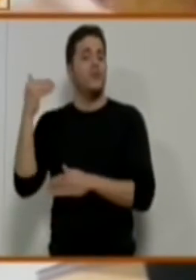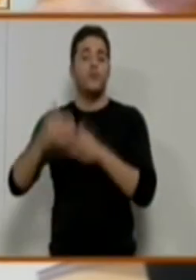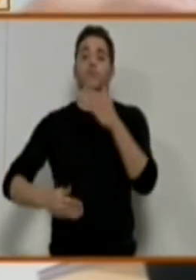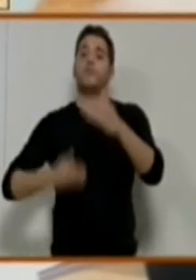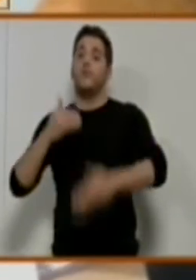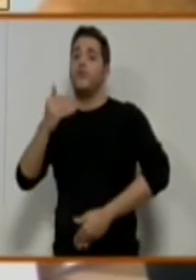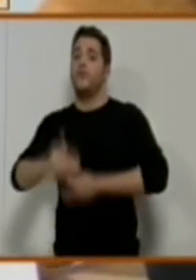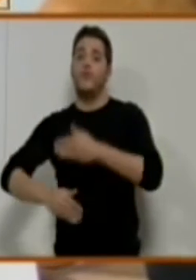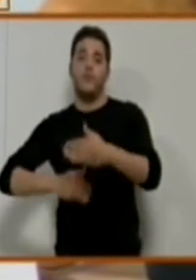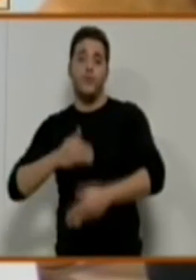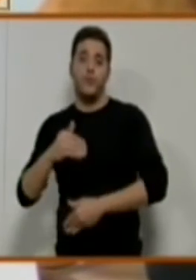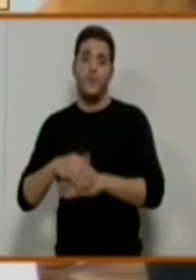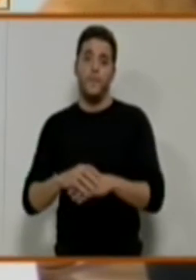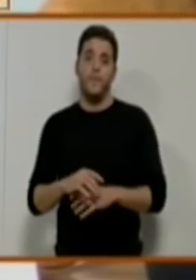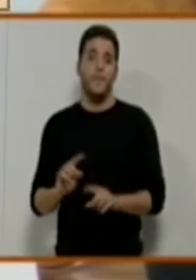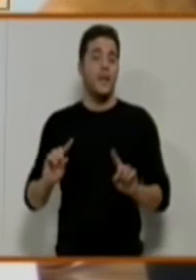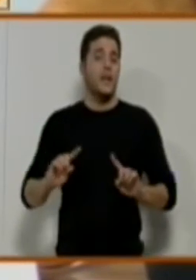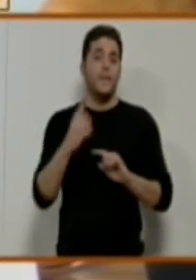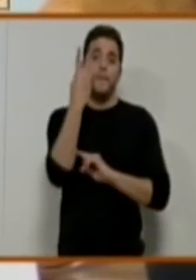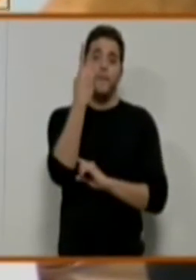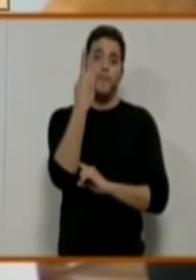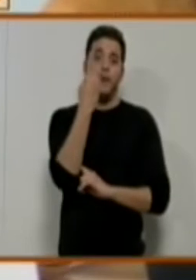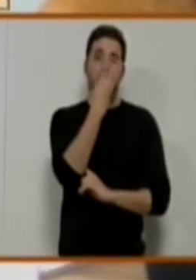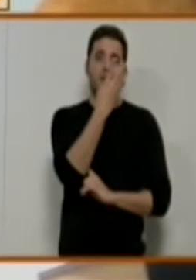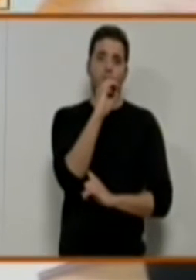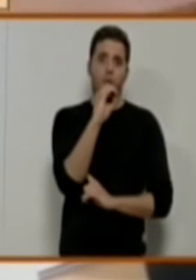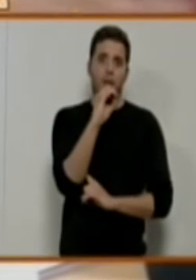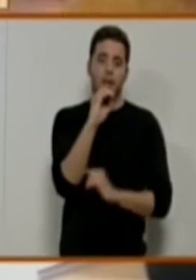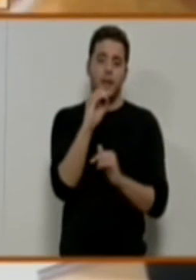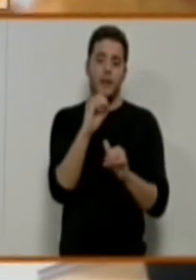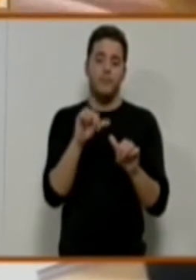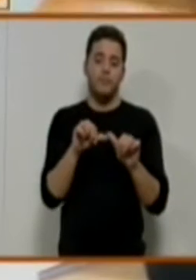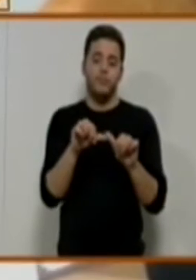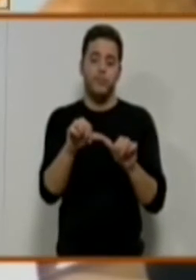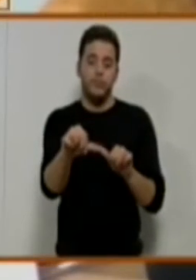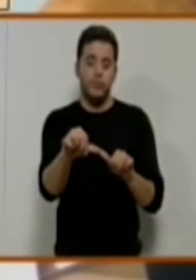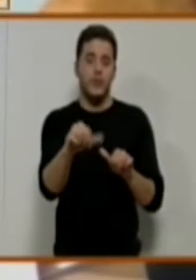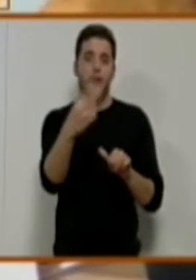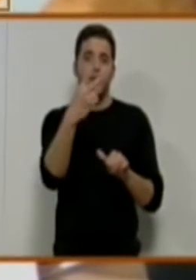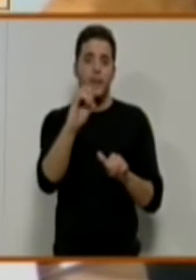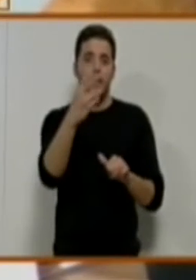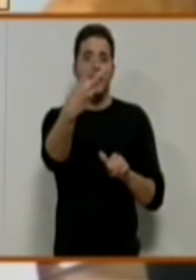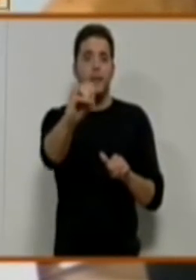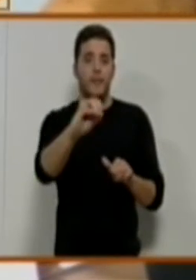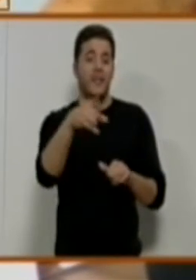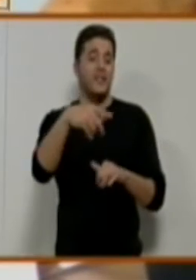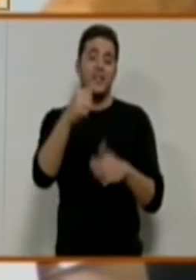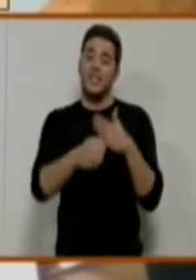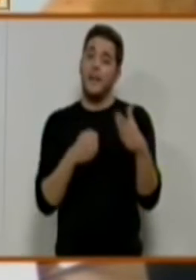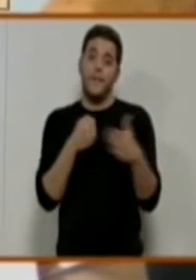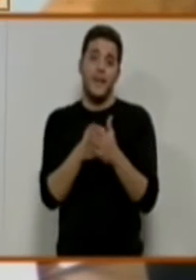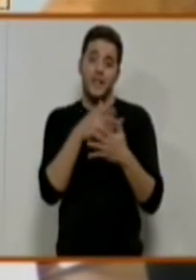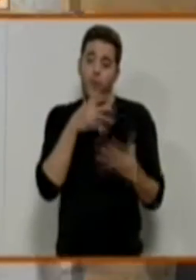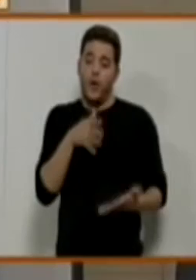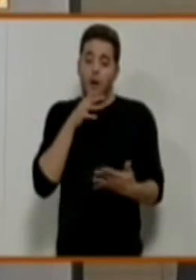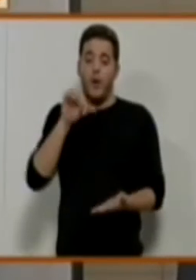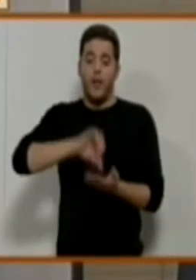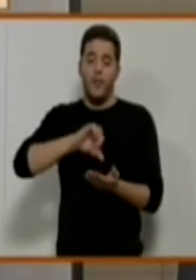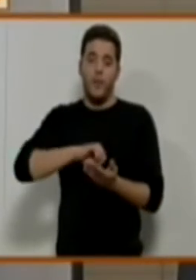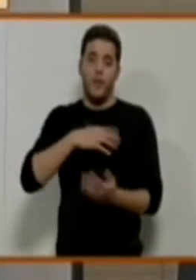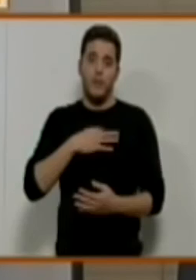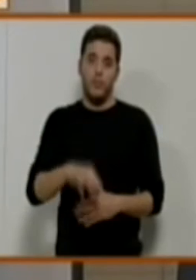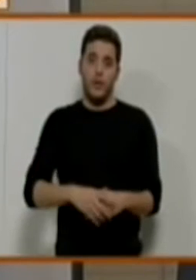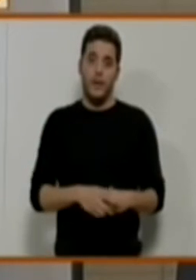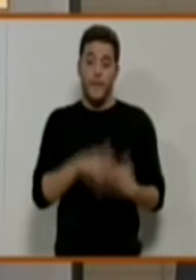avanzando. Las primeras son 40. A partir de ahí van avanzando. Es lo máximo que podría haber ahora mismo en la ciudad. En